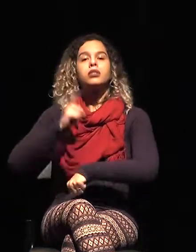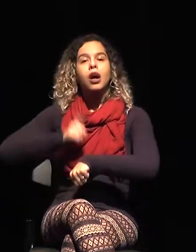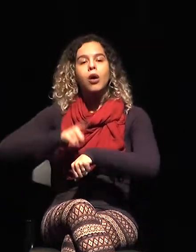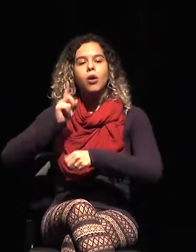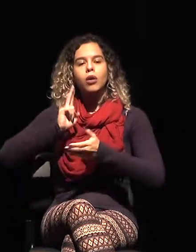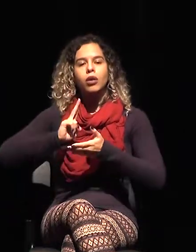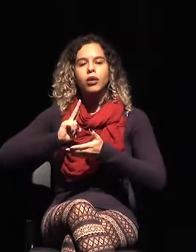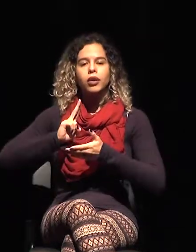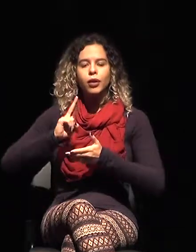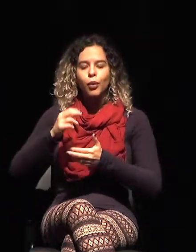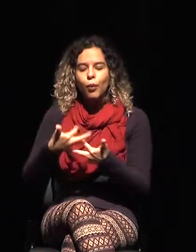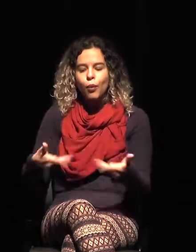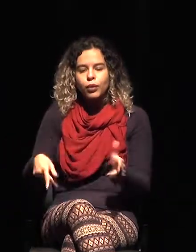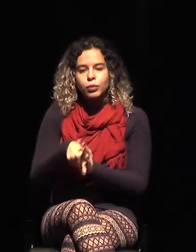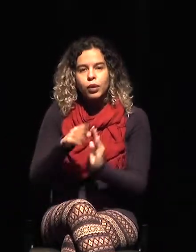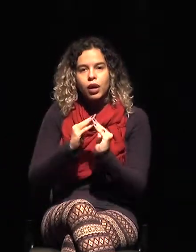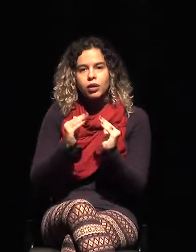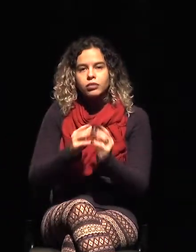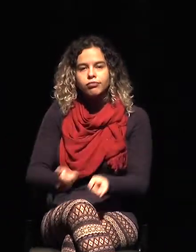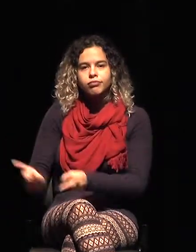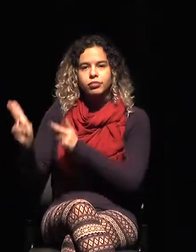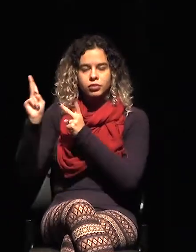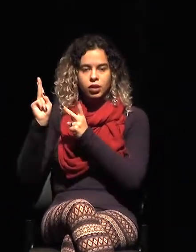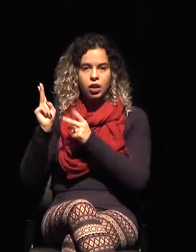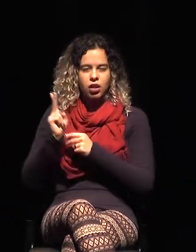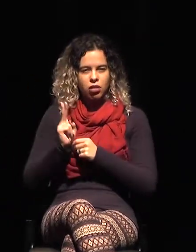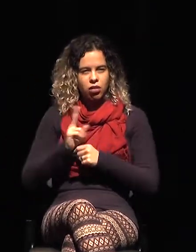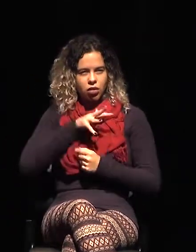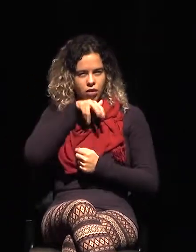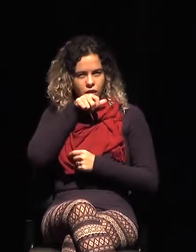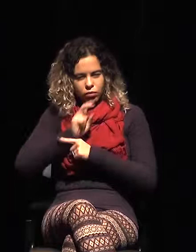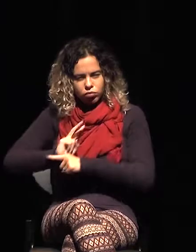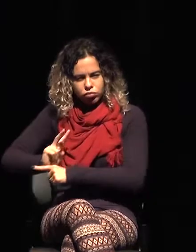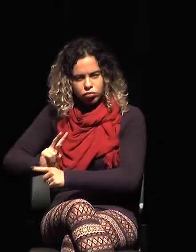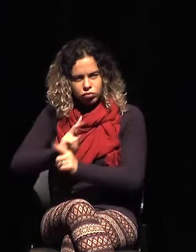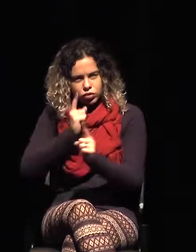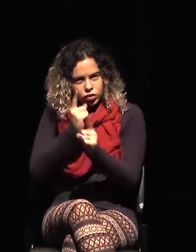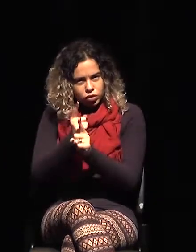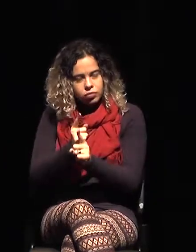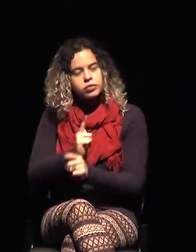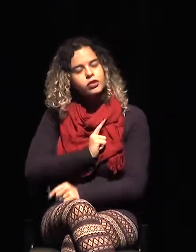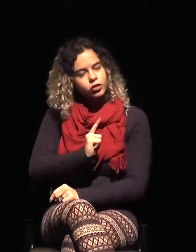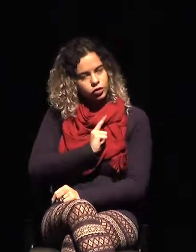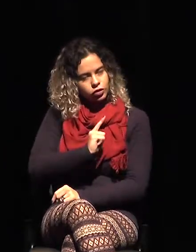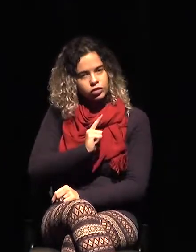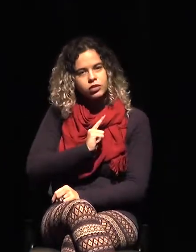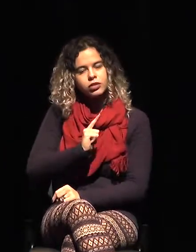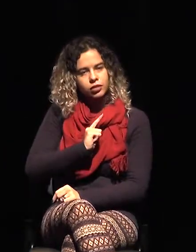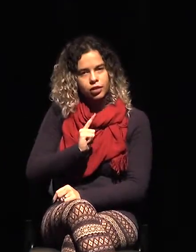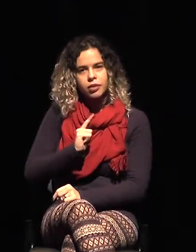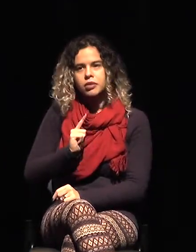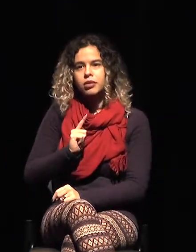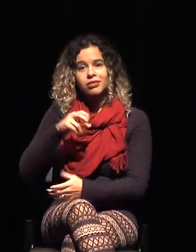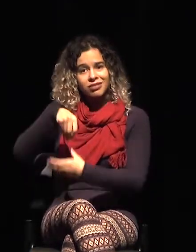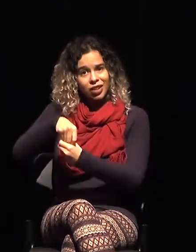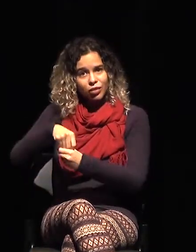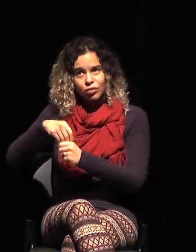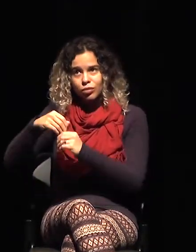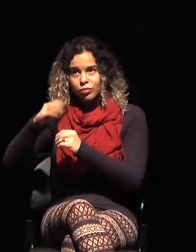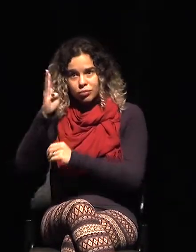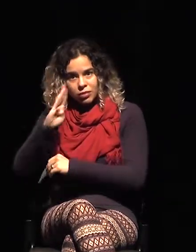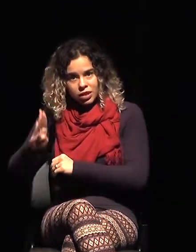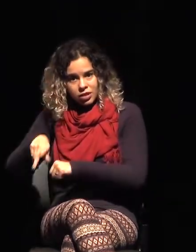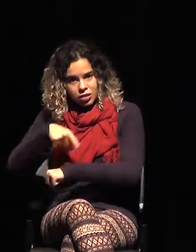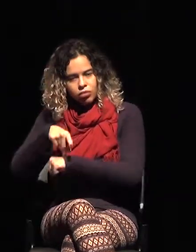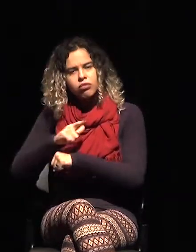La oficina de ingresos actúa así, pero incluso cuando la mercancía sea doméstica, debido a